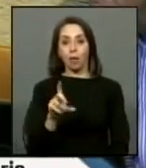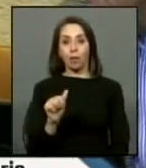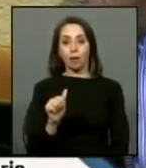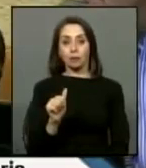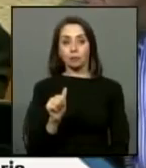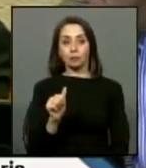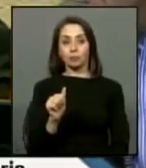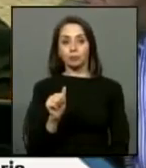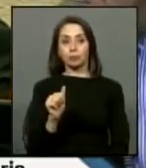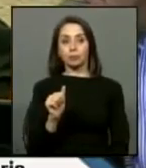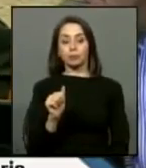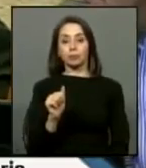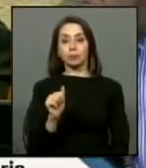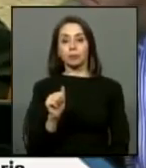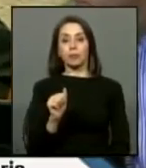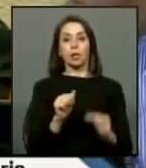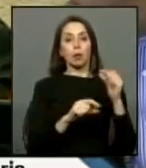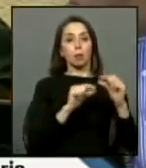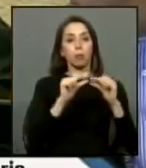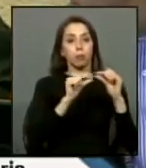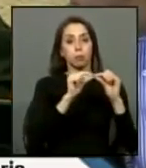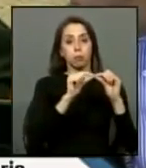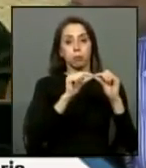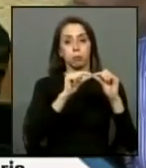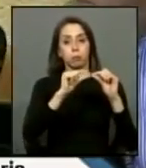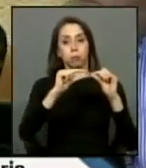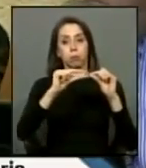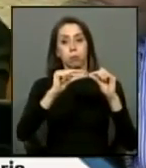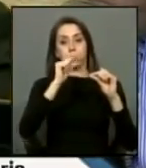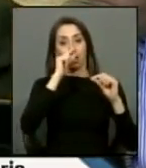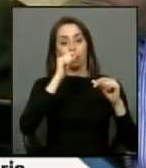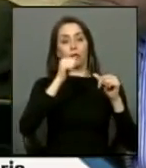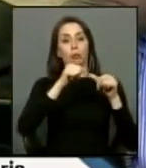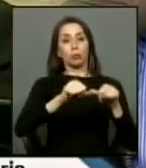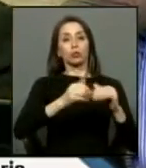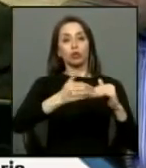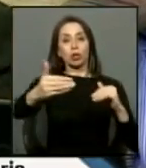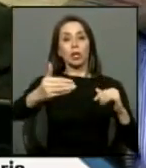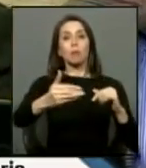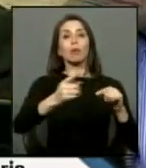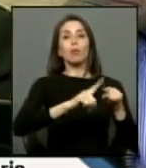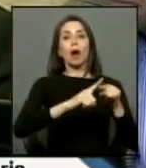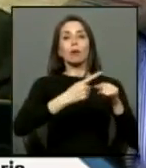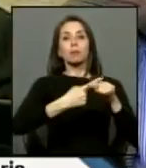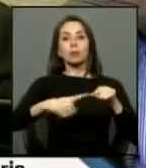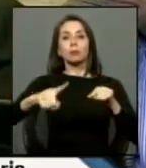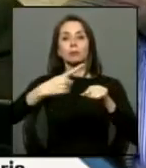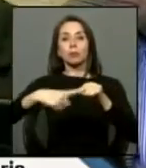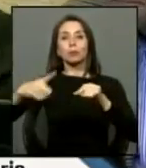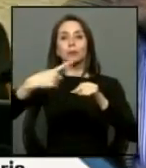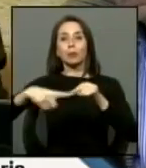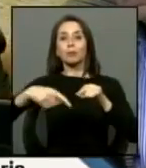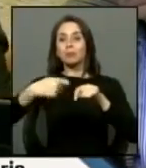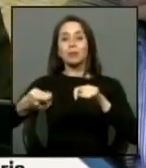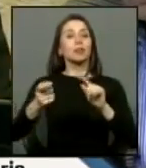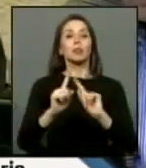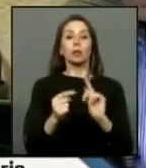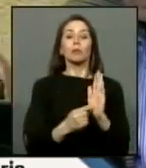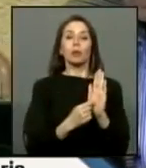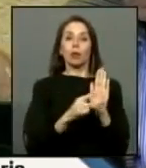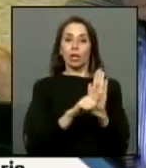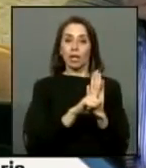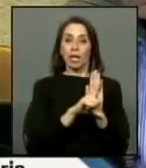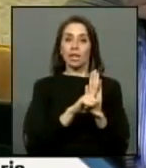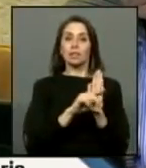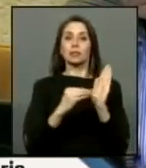aunque fuera espaciada en el tiempo pero que en esta ley estableciéramos el conjunto de la